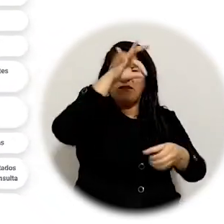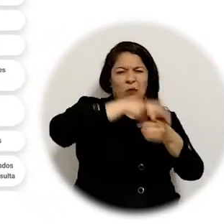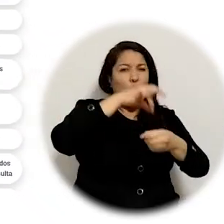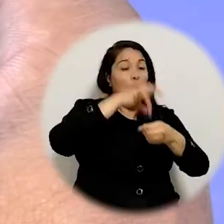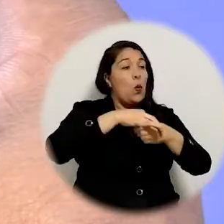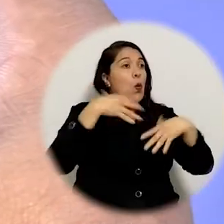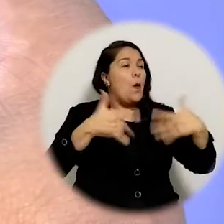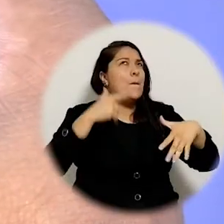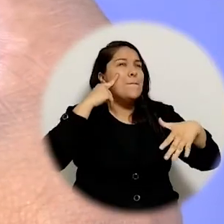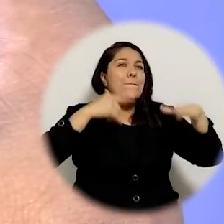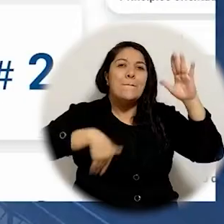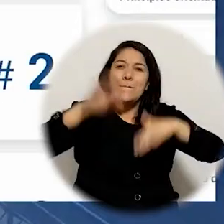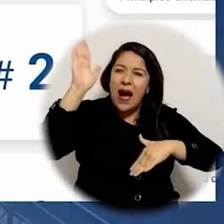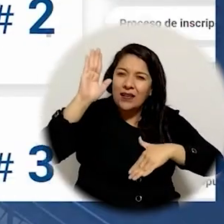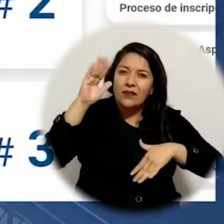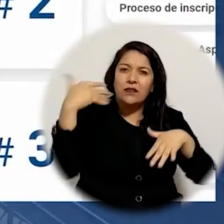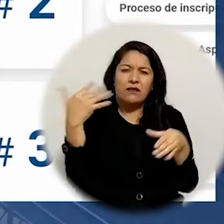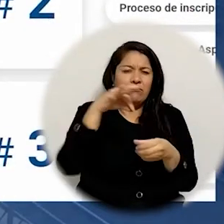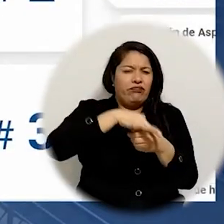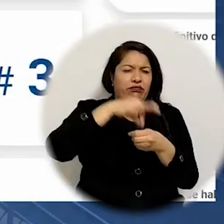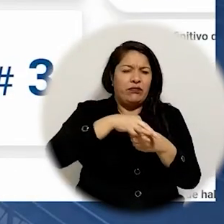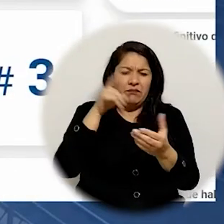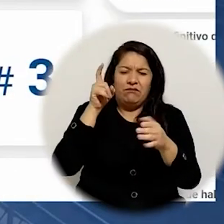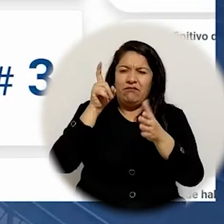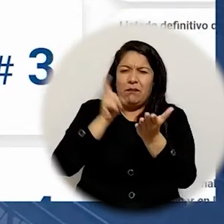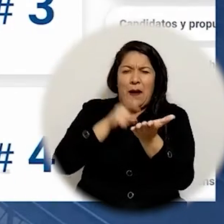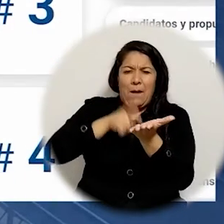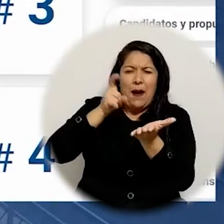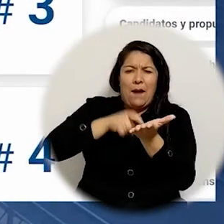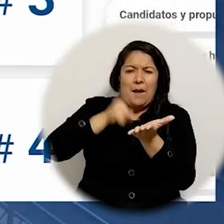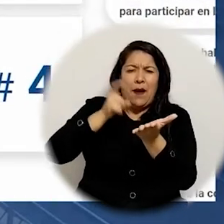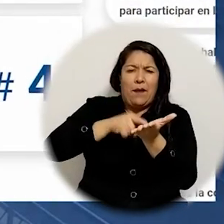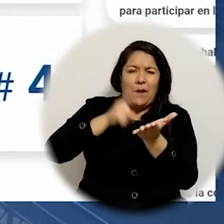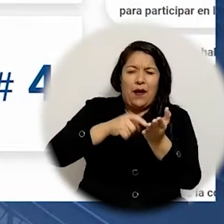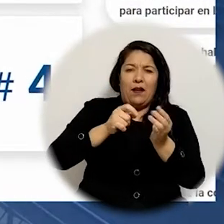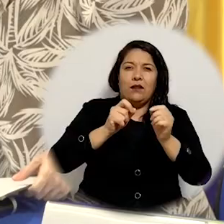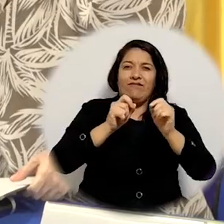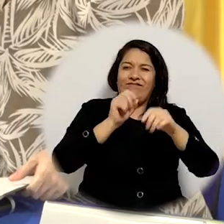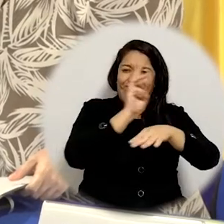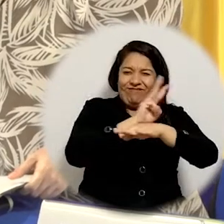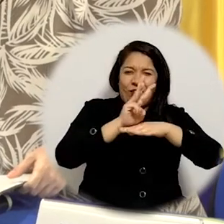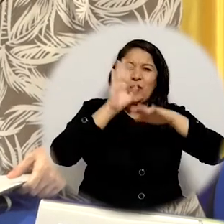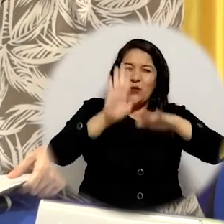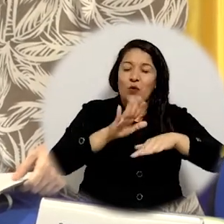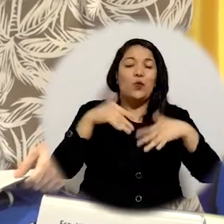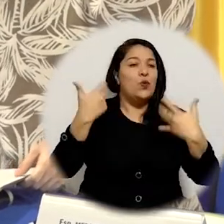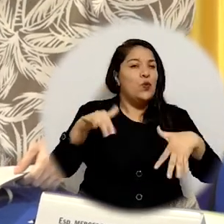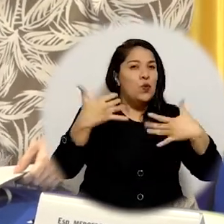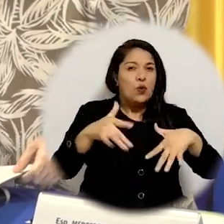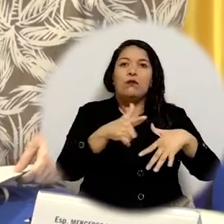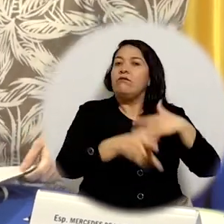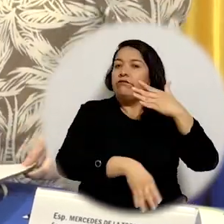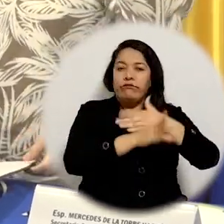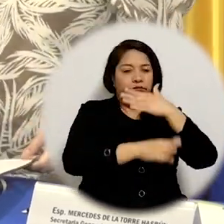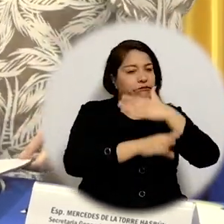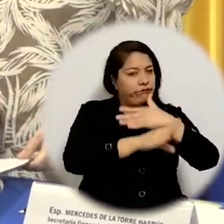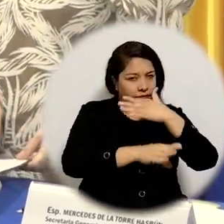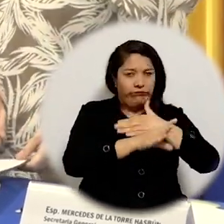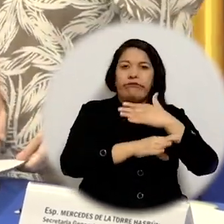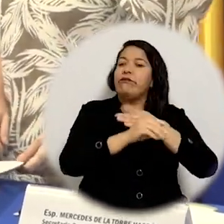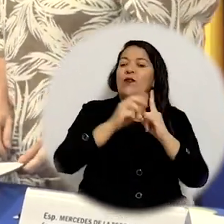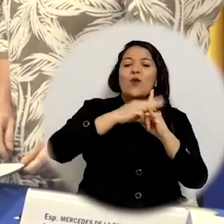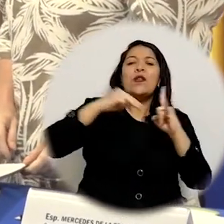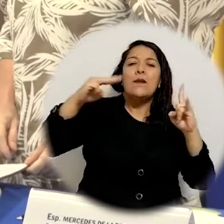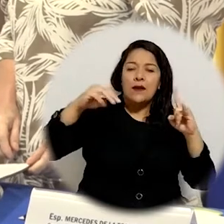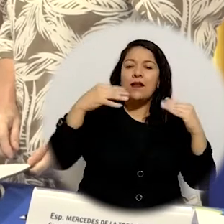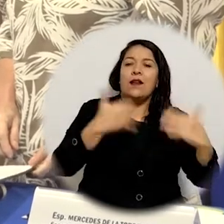contundente con una votación histórica realizada de forma electrónica la aspiración del doctor Vera Salazar de continuar al frente de